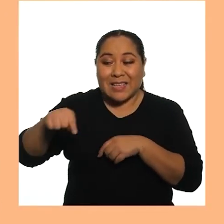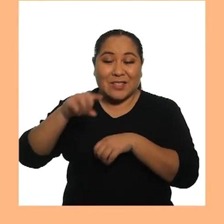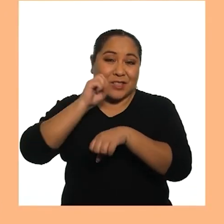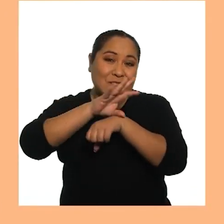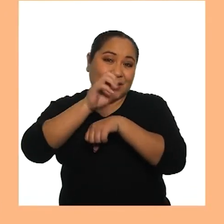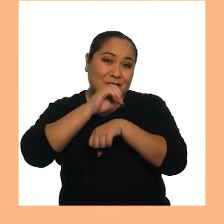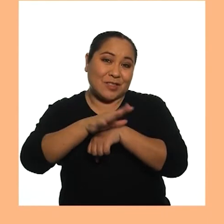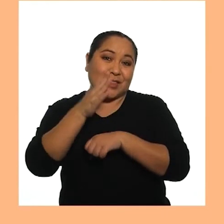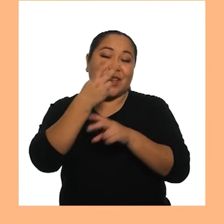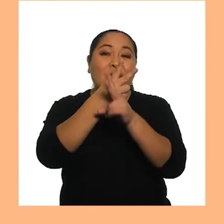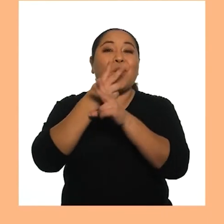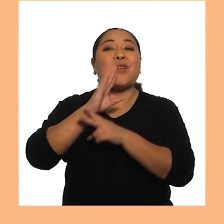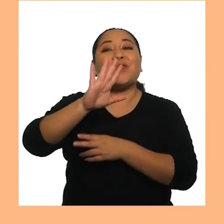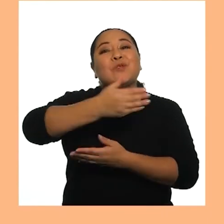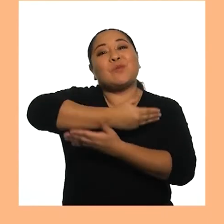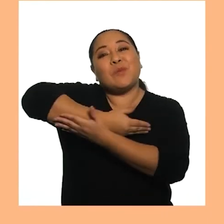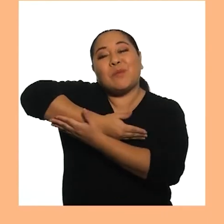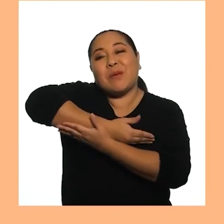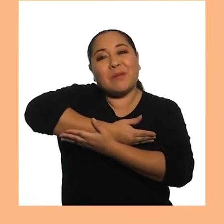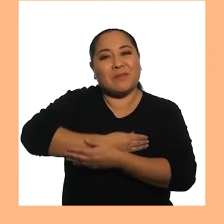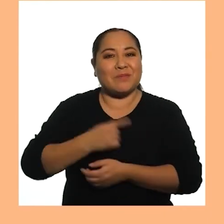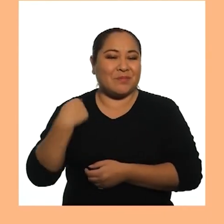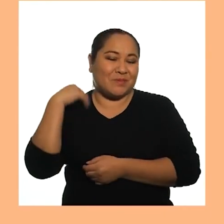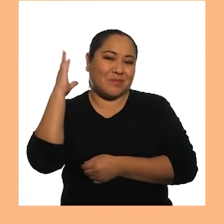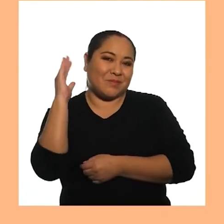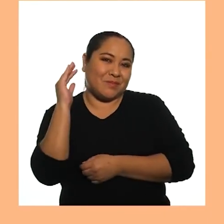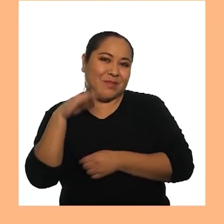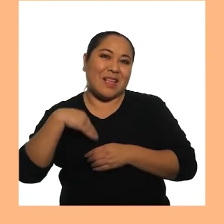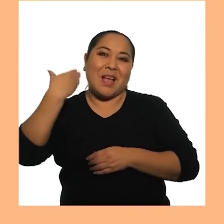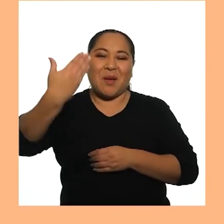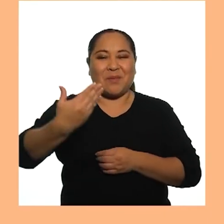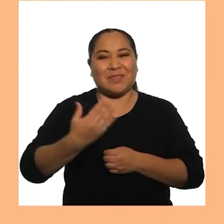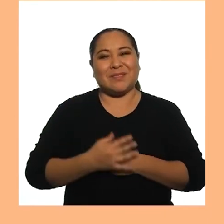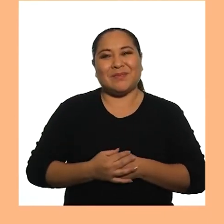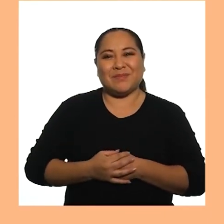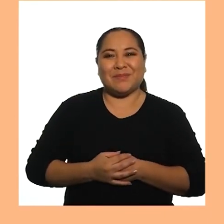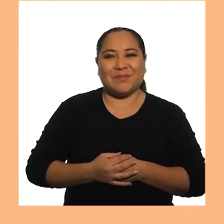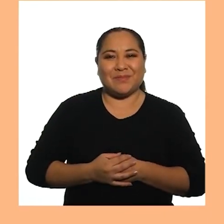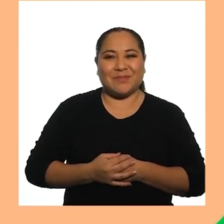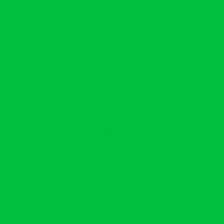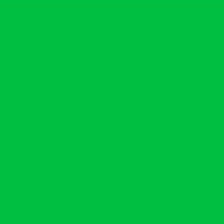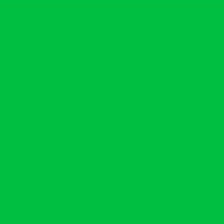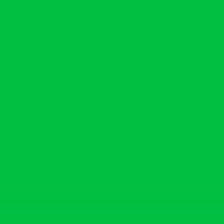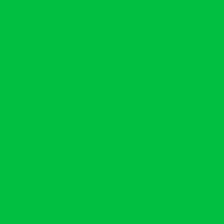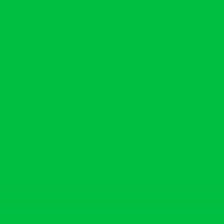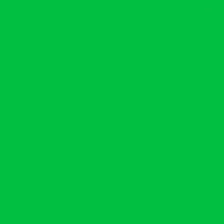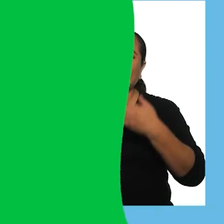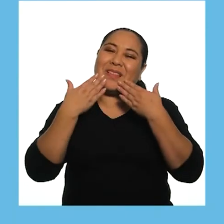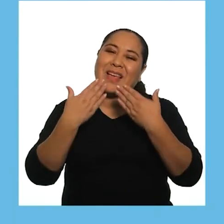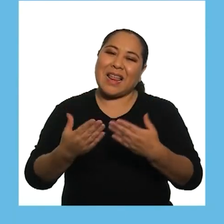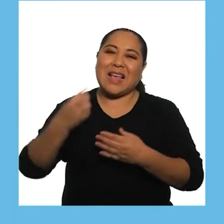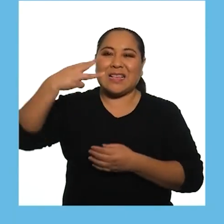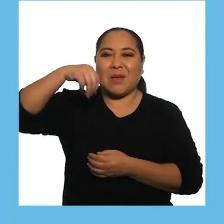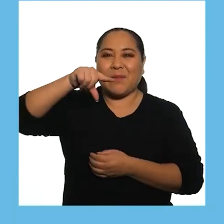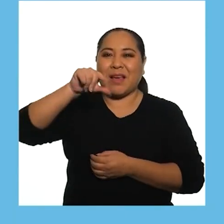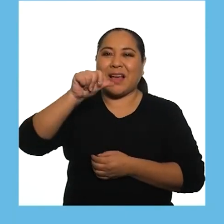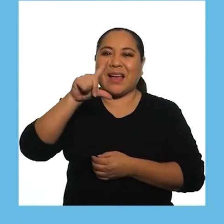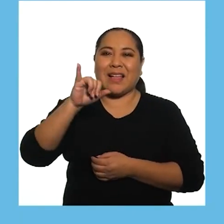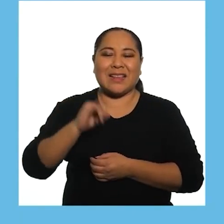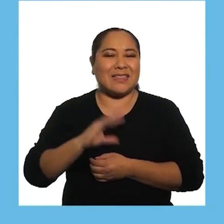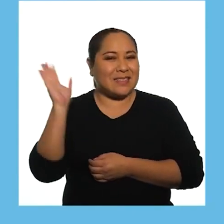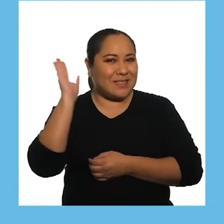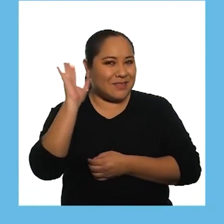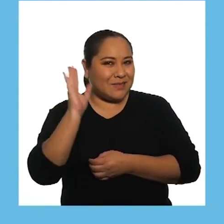Estas recomendaciones En la crianza Y su bebé Me despido Hasta la próxima Gracias